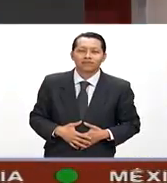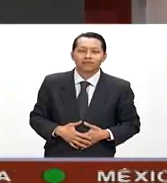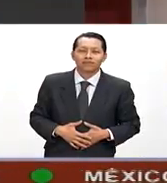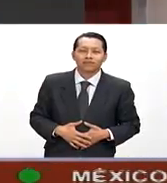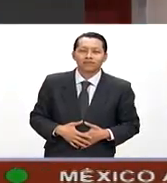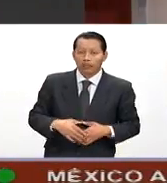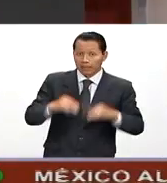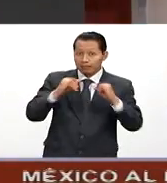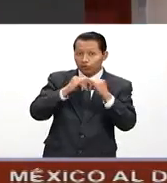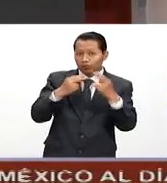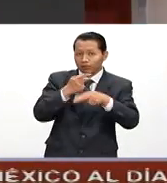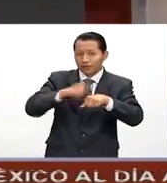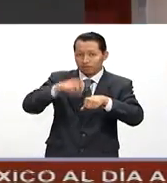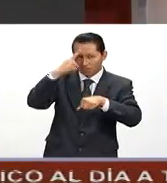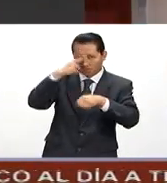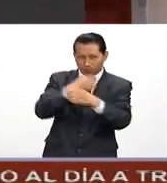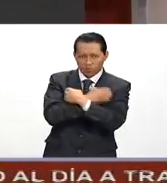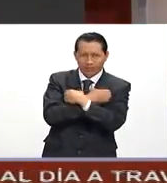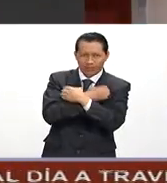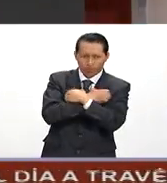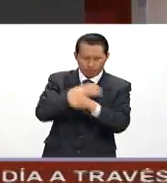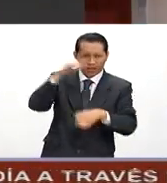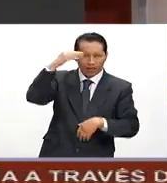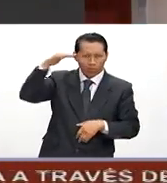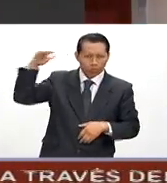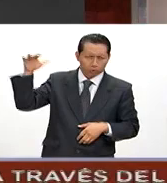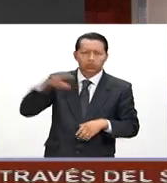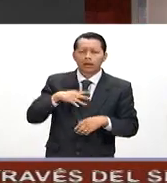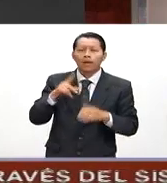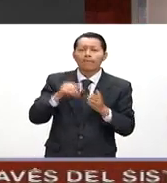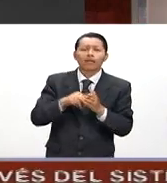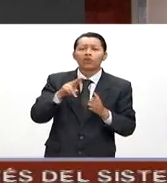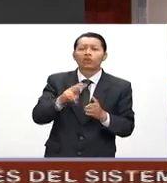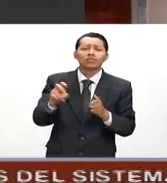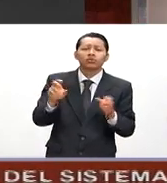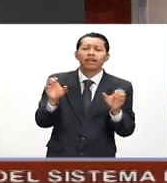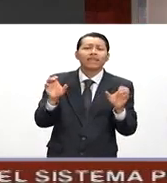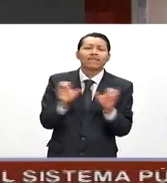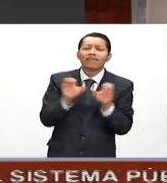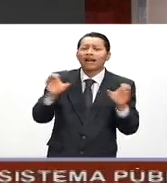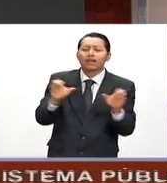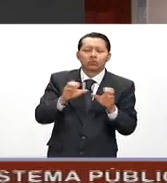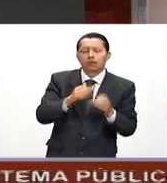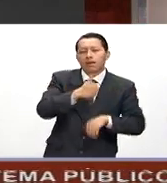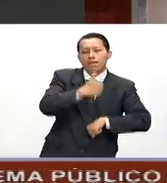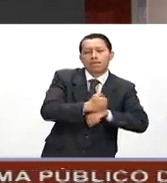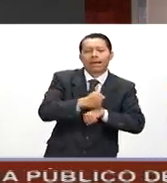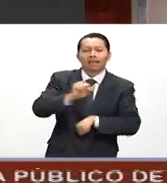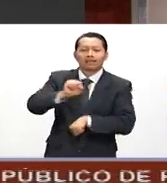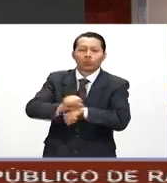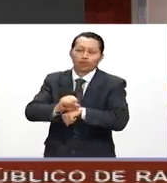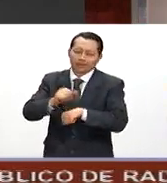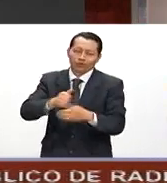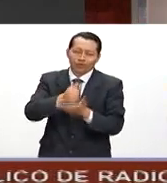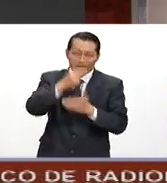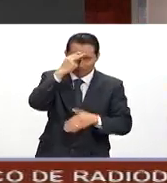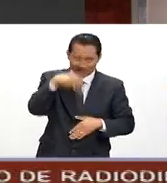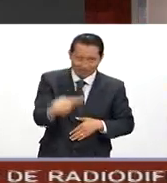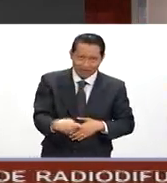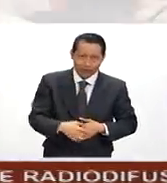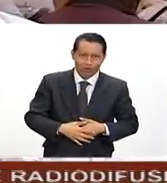El Instituto Nacional para la Educación de los Adultos entregó más de 1.200 certificados de primaria y secundaria aquí en la Ciudad de México.